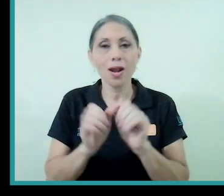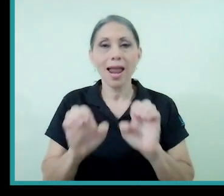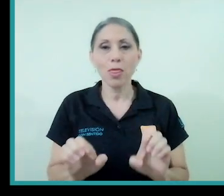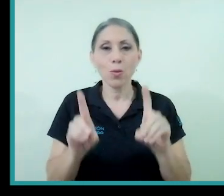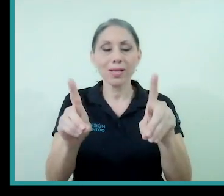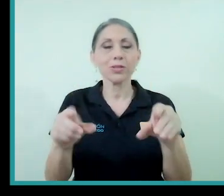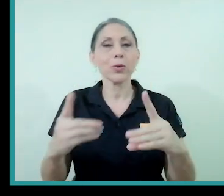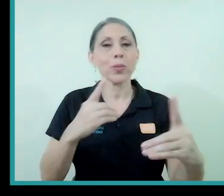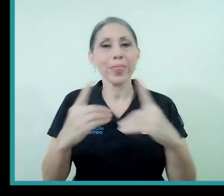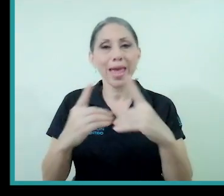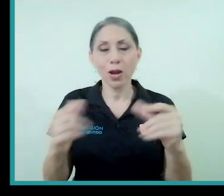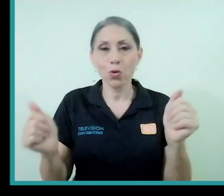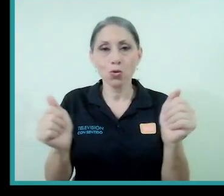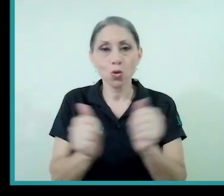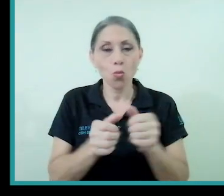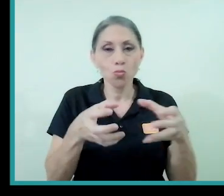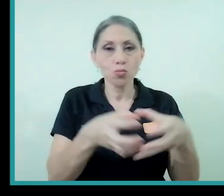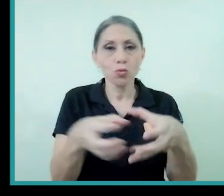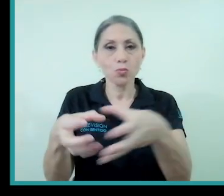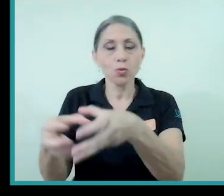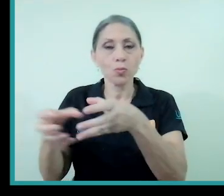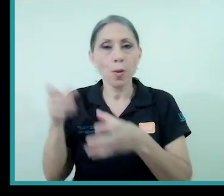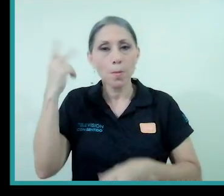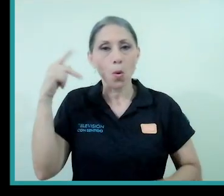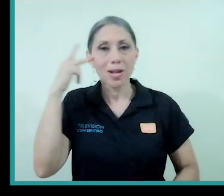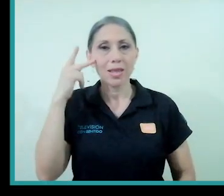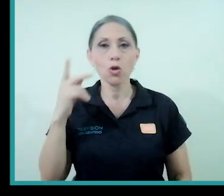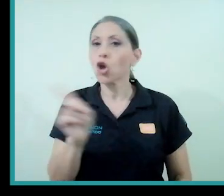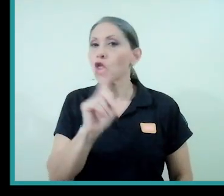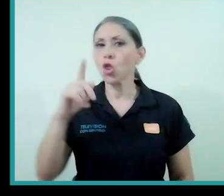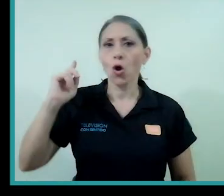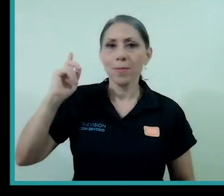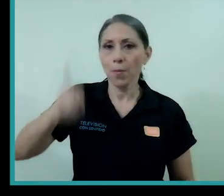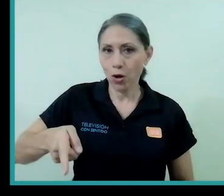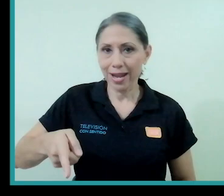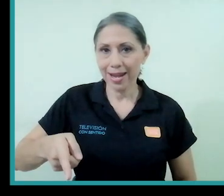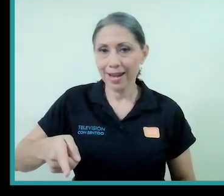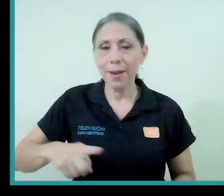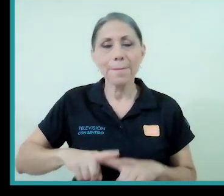educación diálogos con los sectores políticos no imponer pero sí